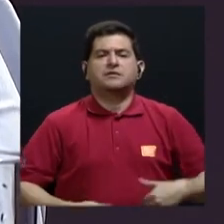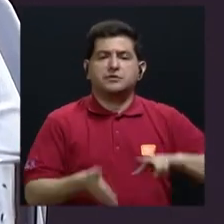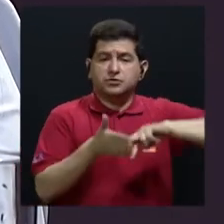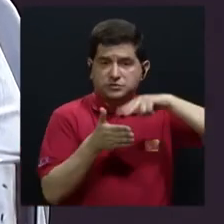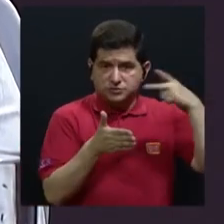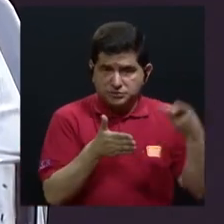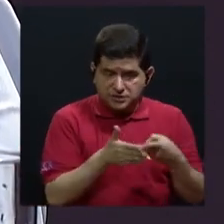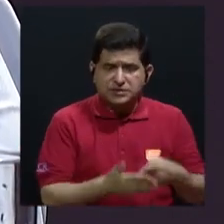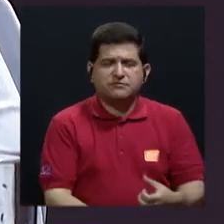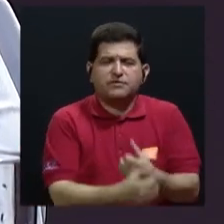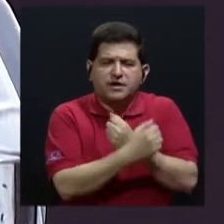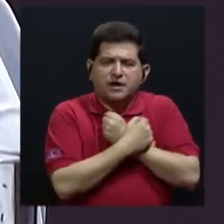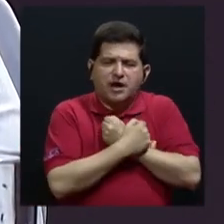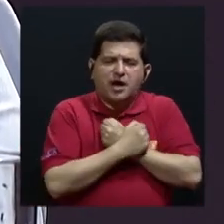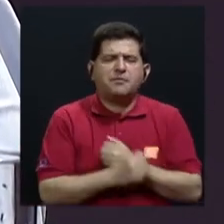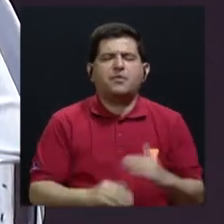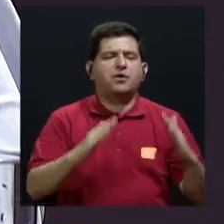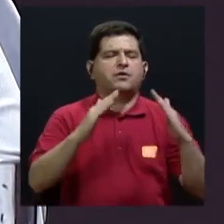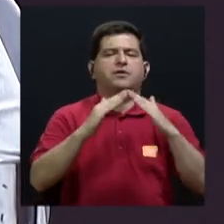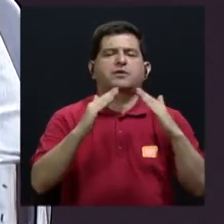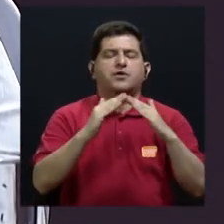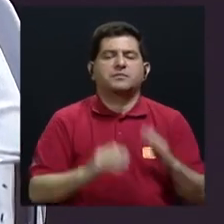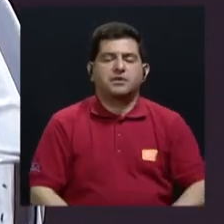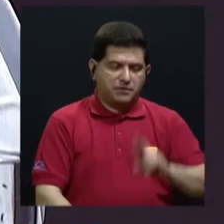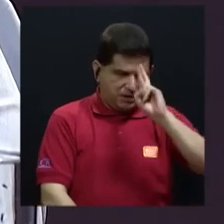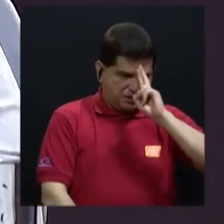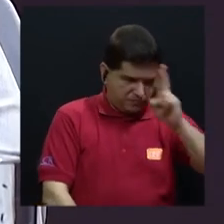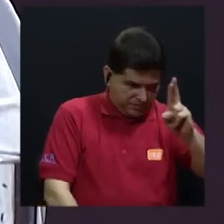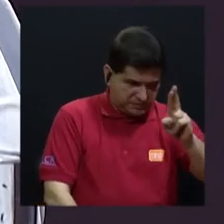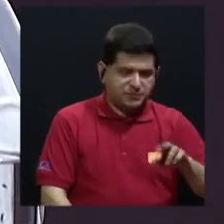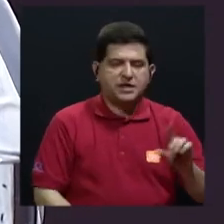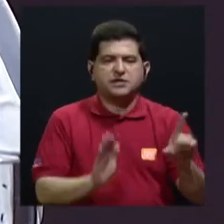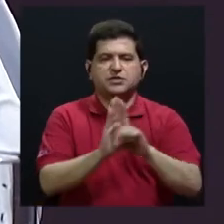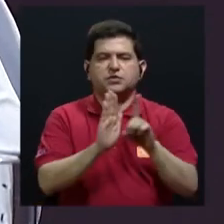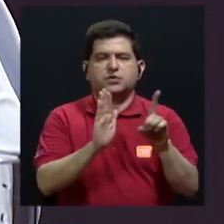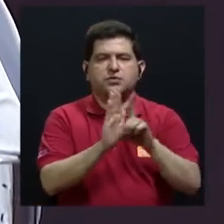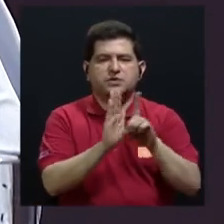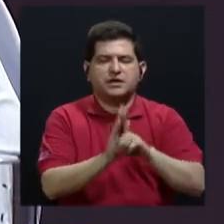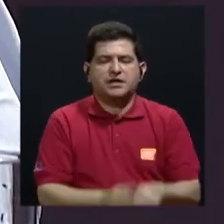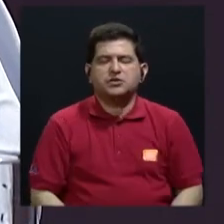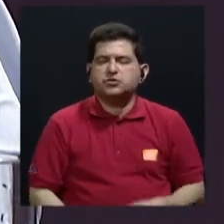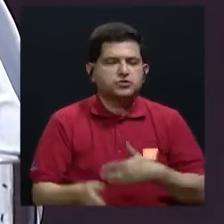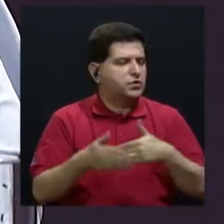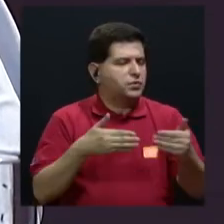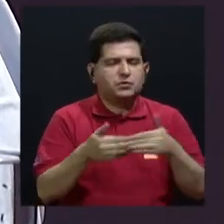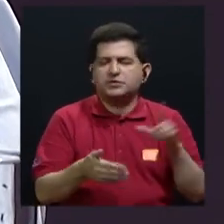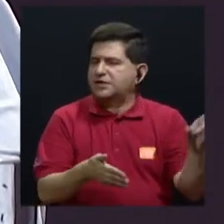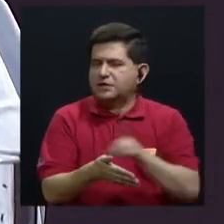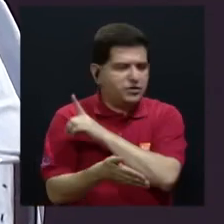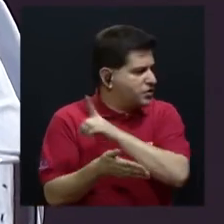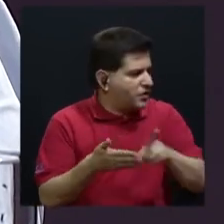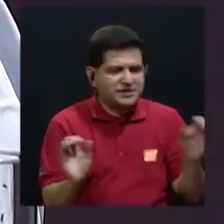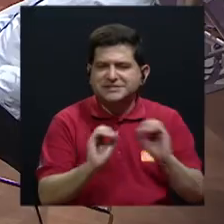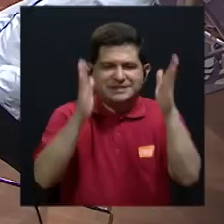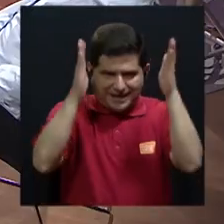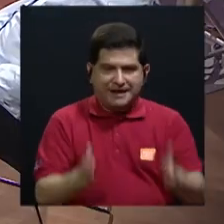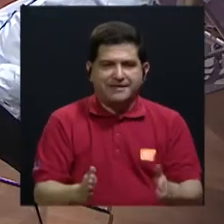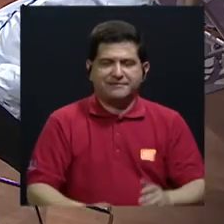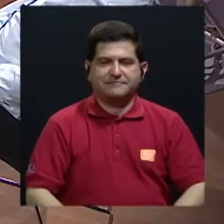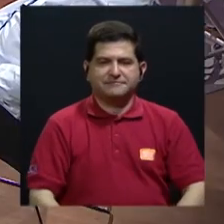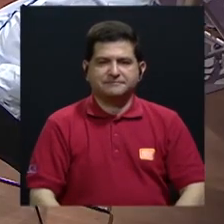el amor, la convivencia, el respeto de los derechos sin discriminación de todas las personas.